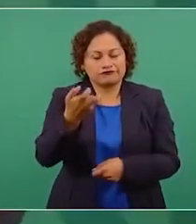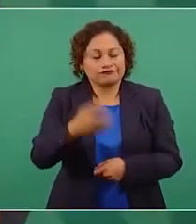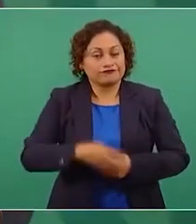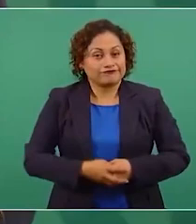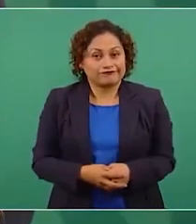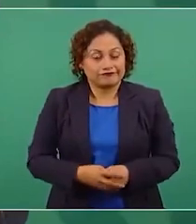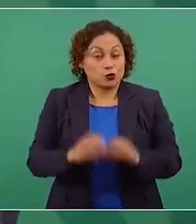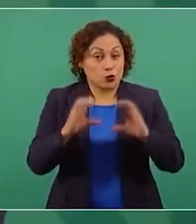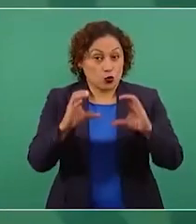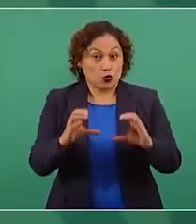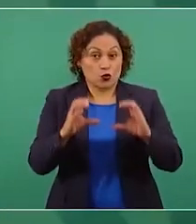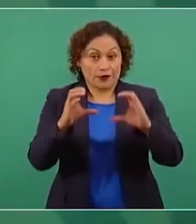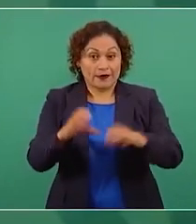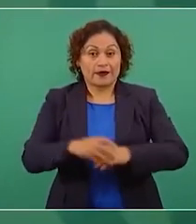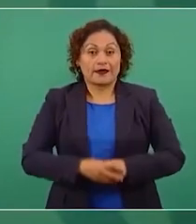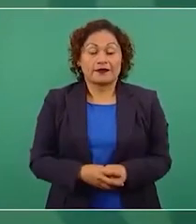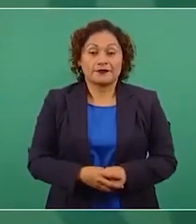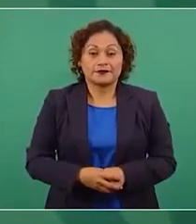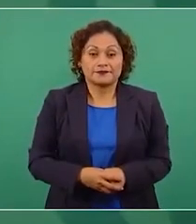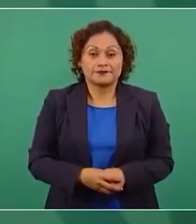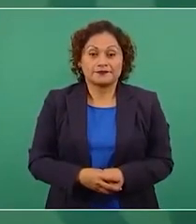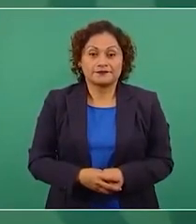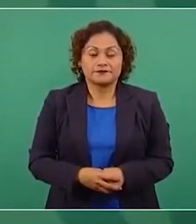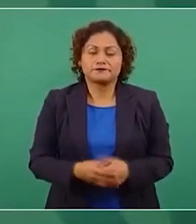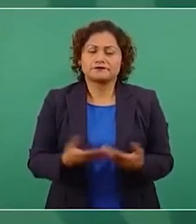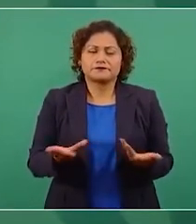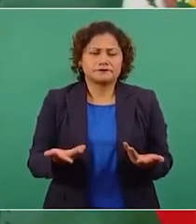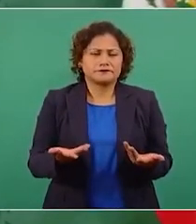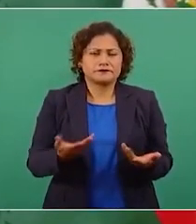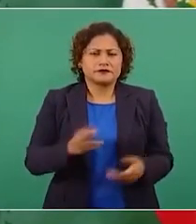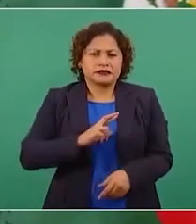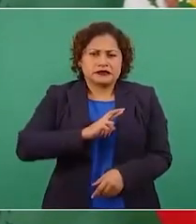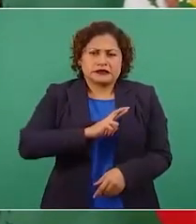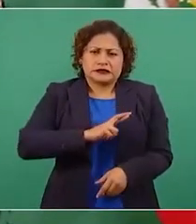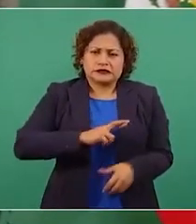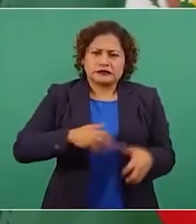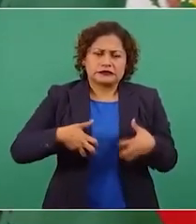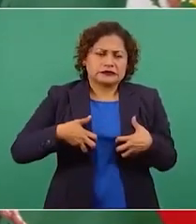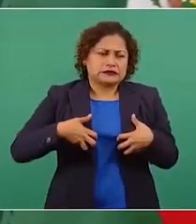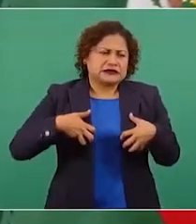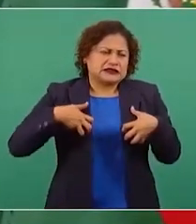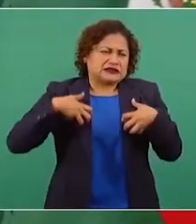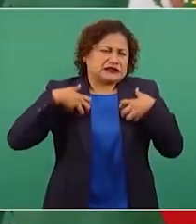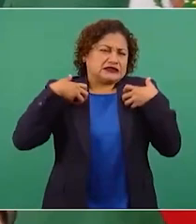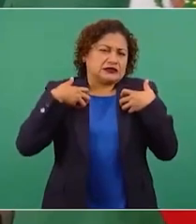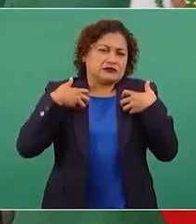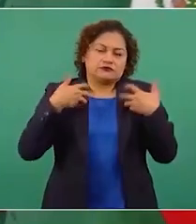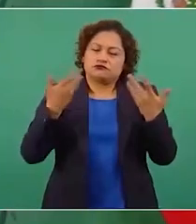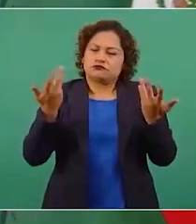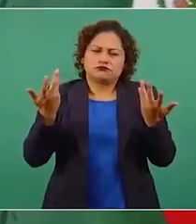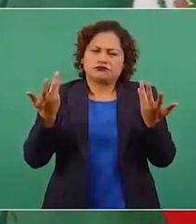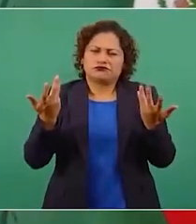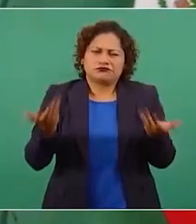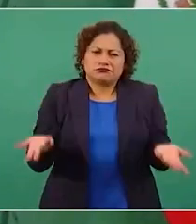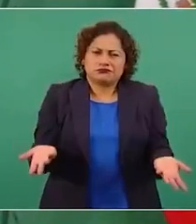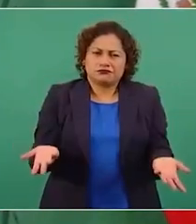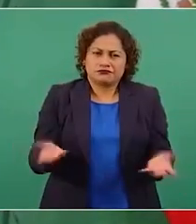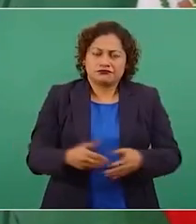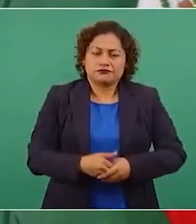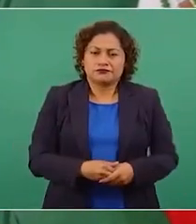por mucho coraje que haya o sea se